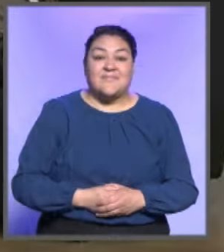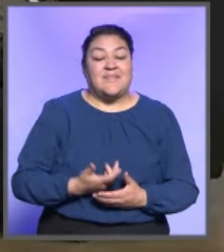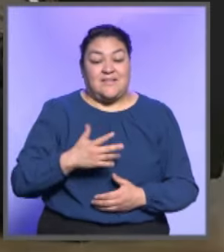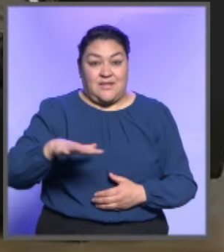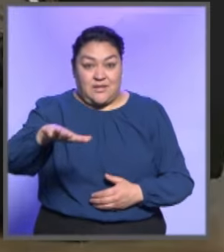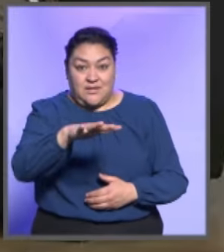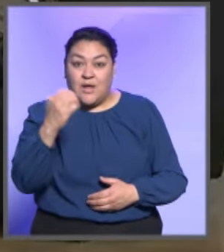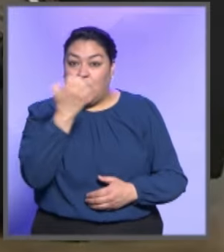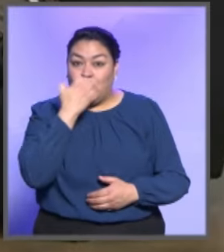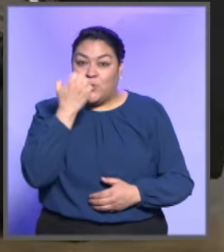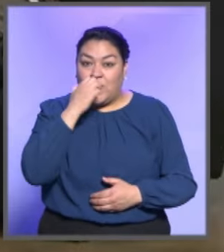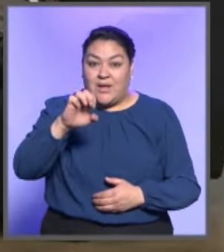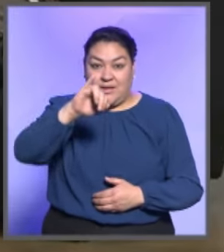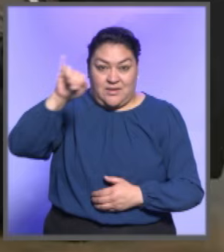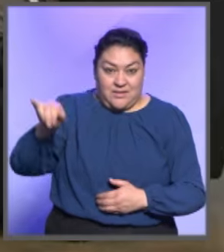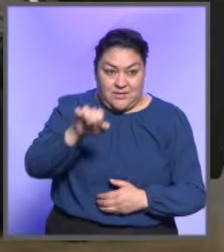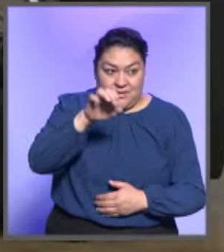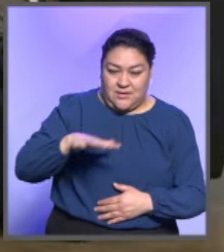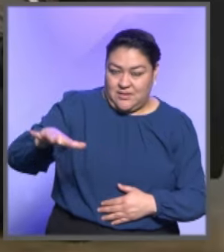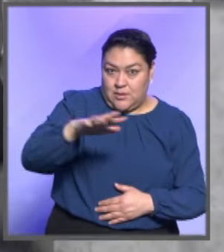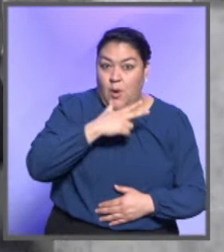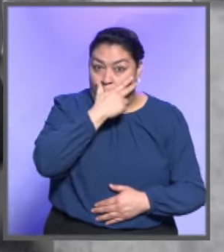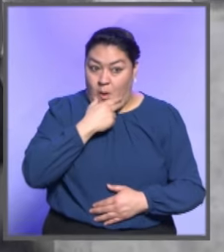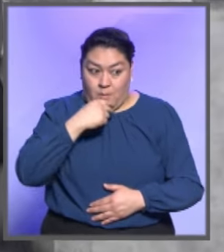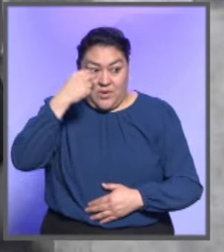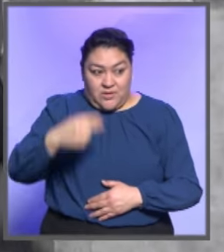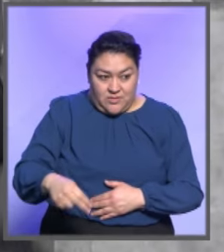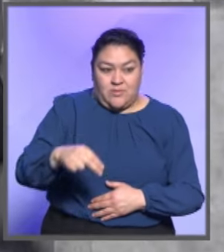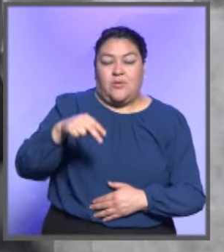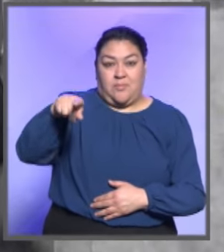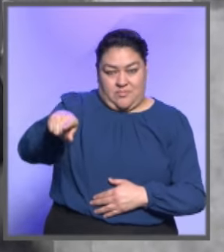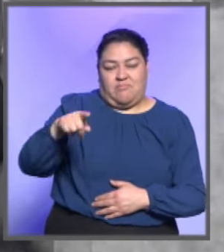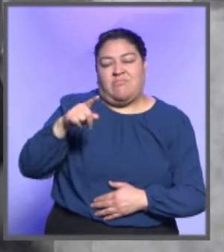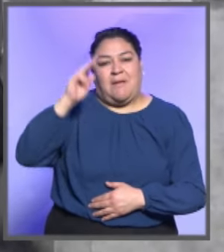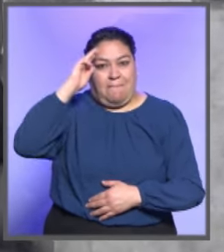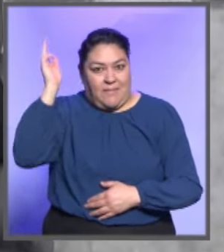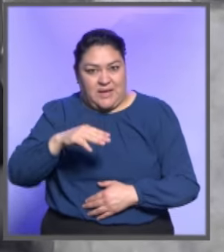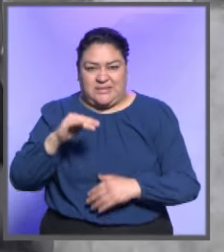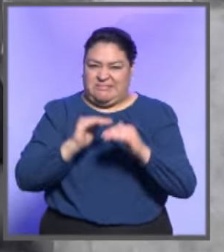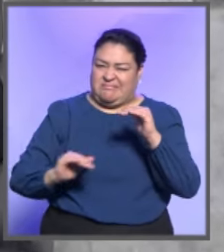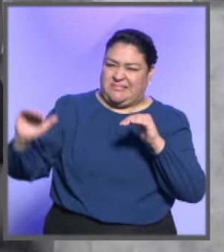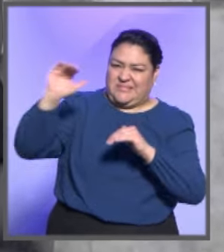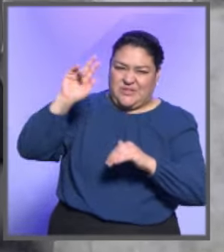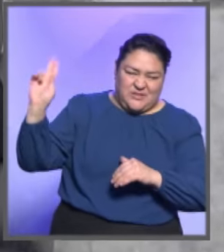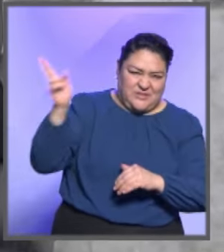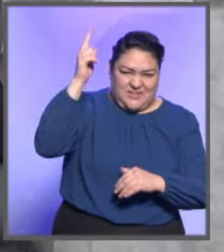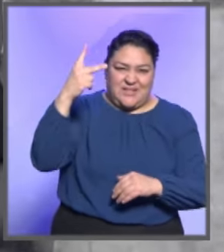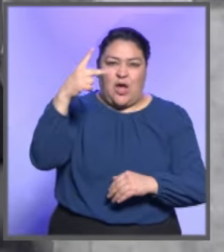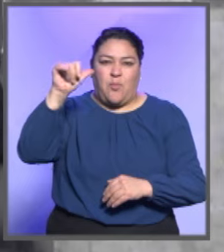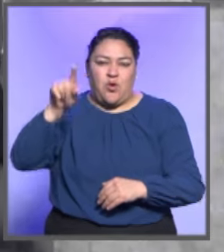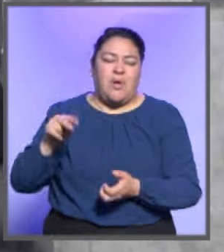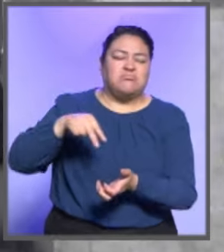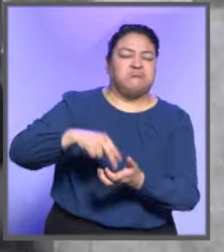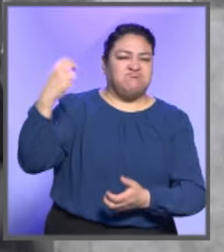En las instalaciones de la Escuela Judicial Electoral Laeje, Christian Komplak, profesor de Derecho Constitucional de la Universidad de Broklaw,